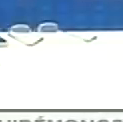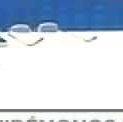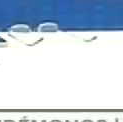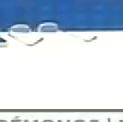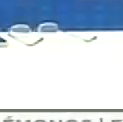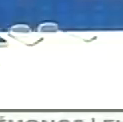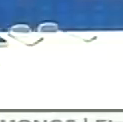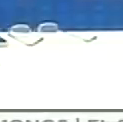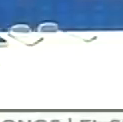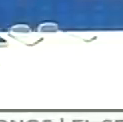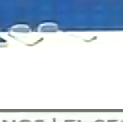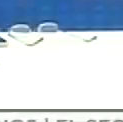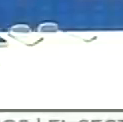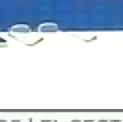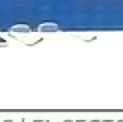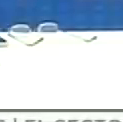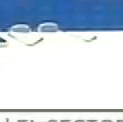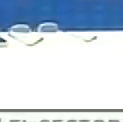Bicentenario de los Pueblos,